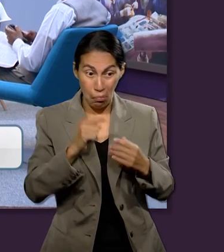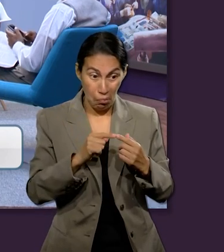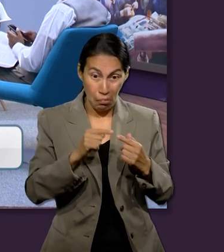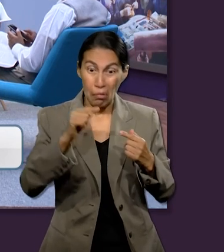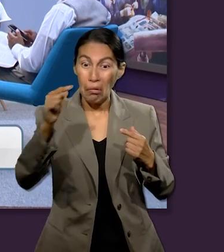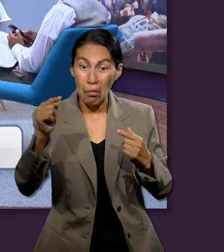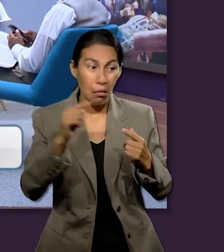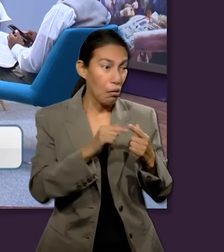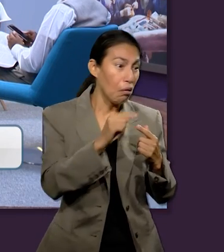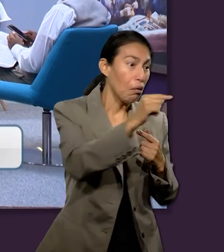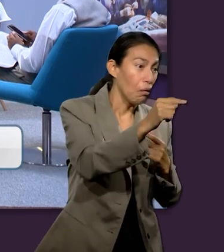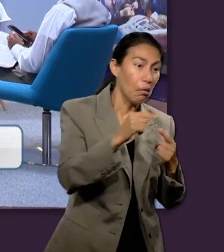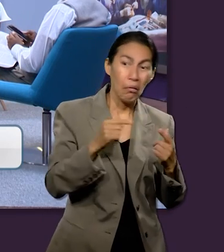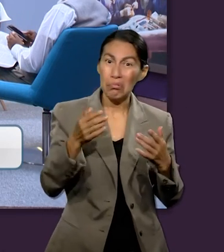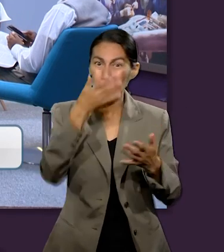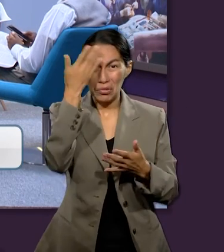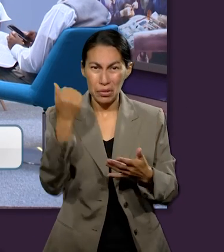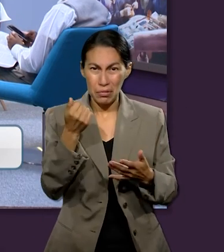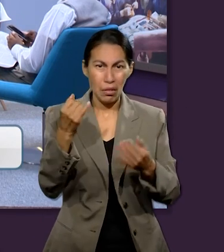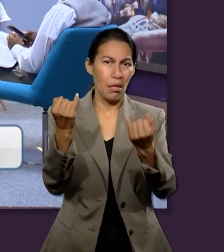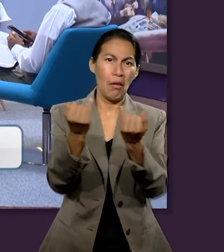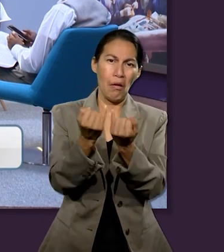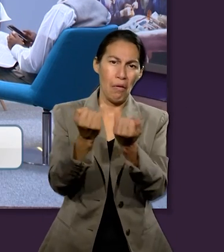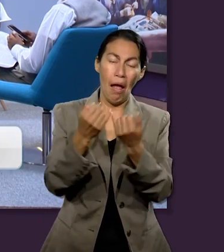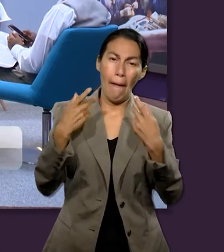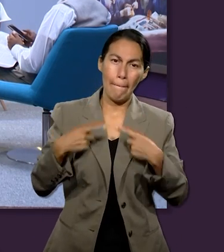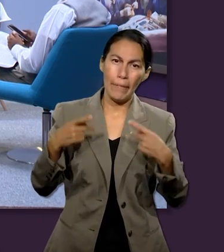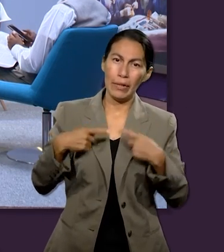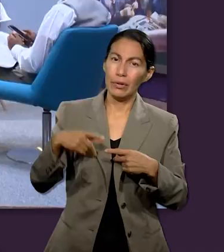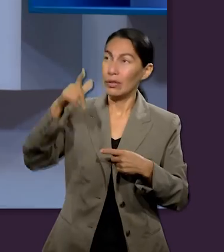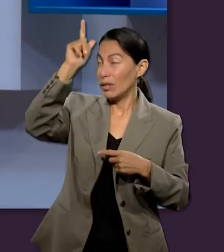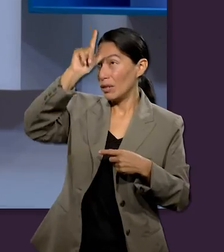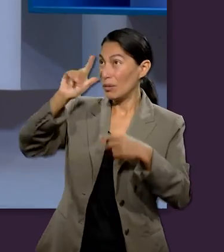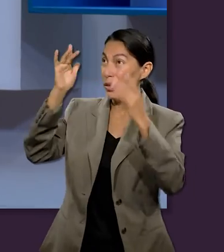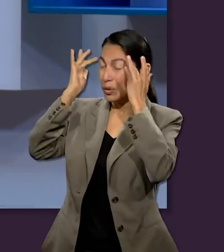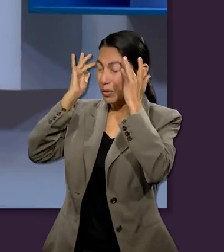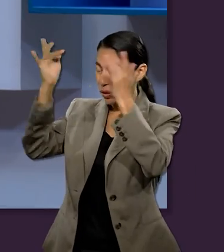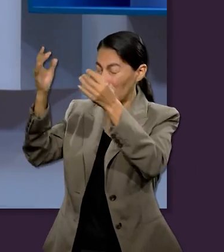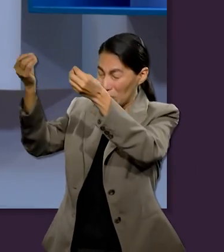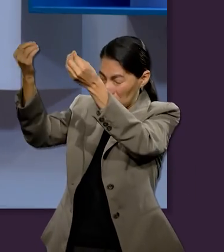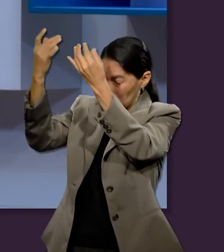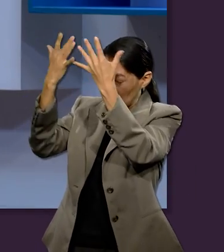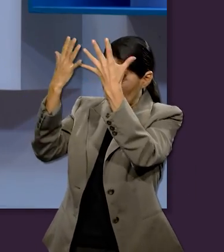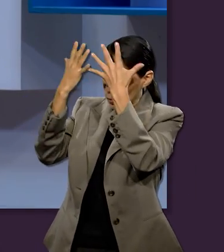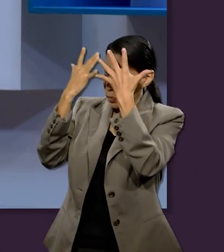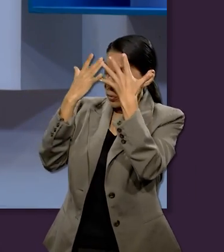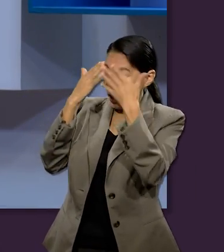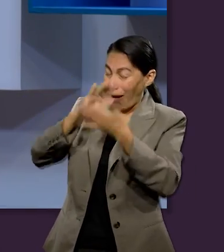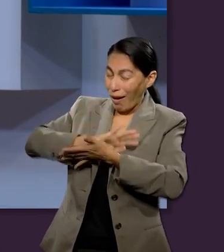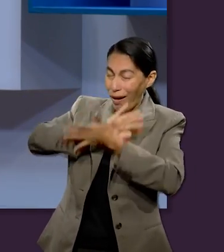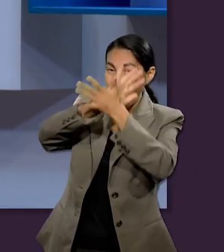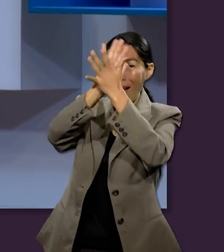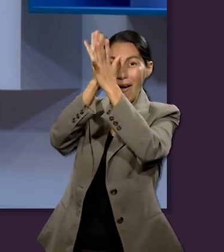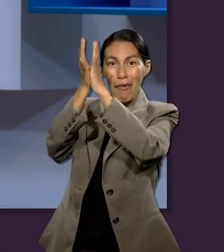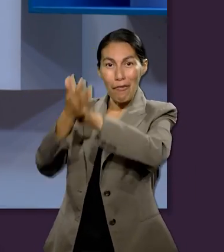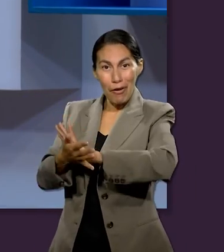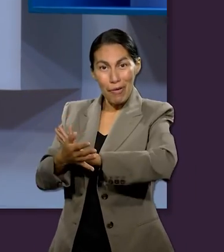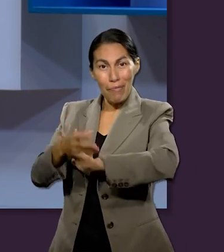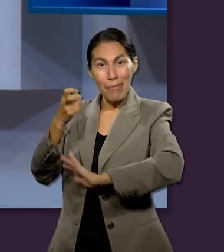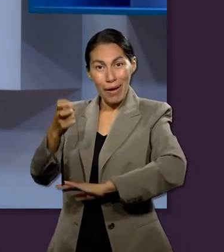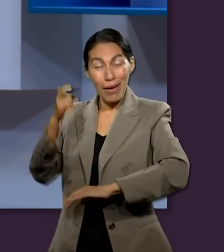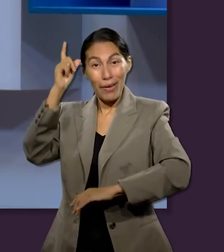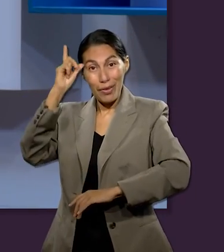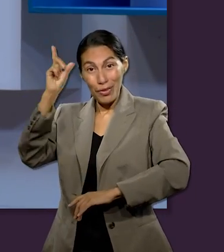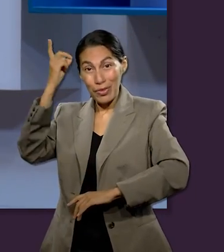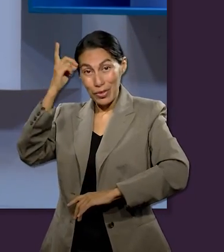lo oye silbar aunque ignoras de dónde viene y dónde va lo mismo pasa con el que nace del Espíritu así